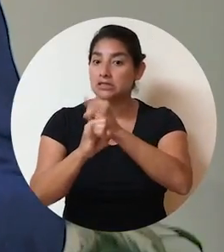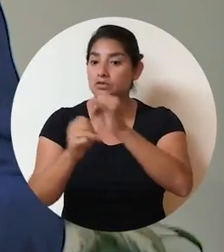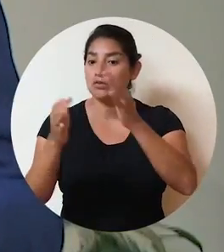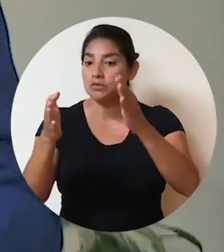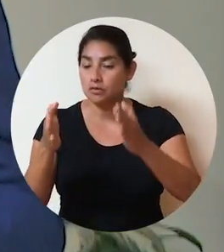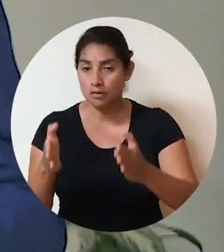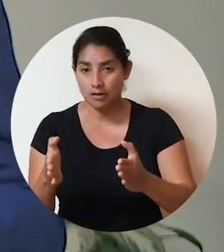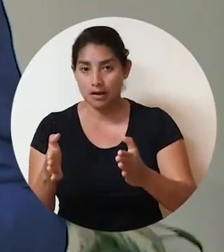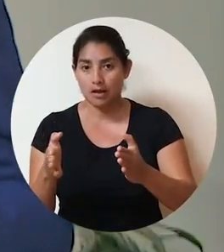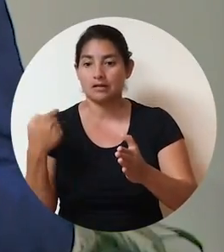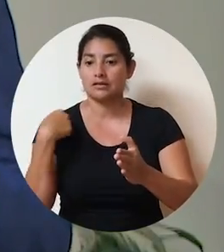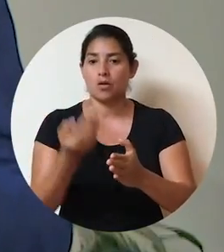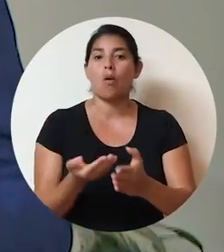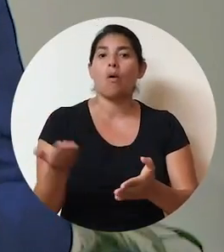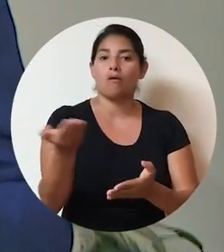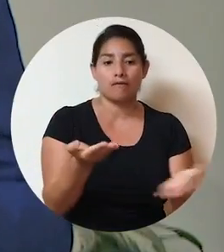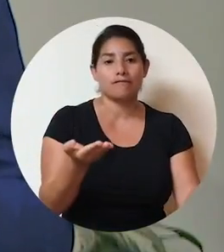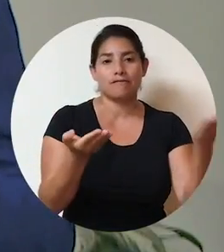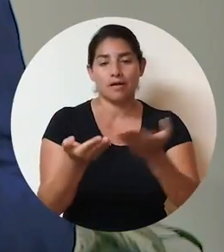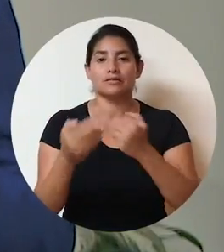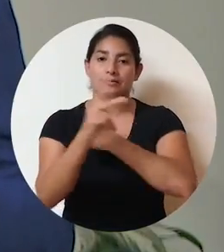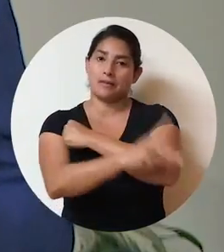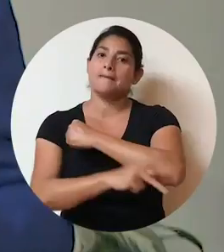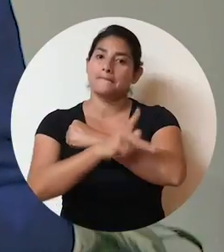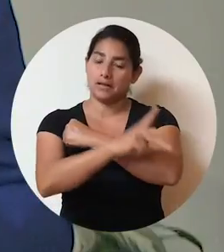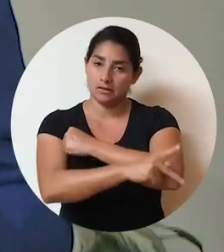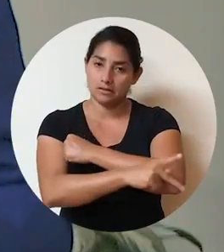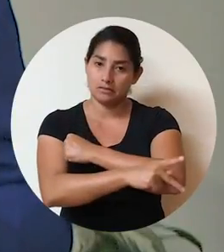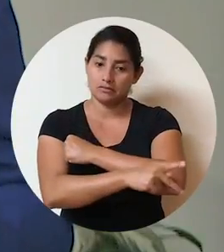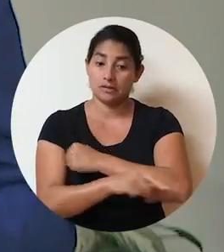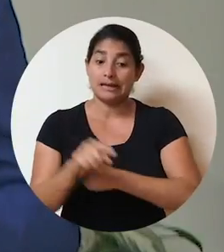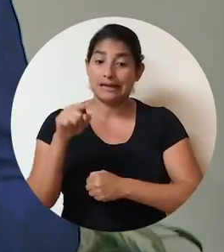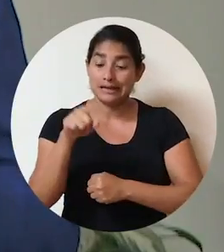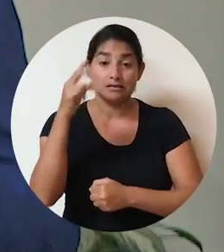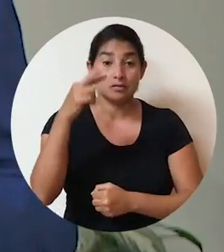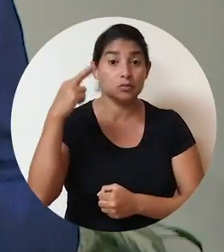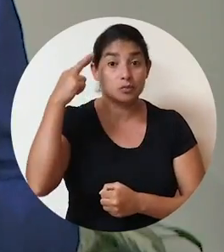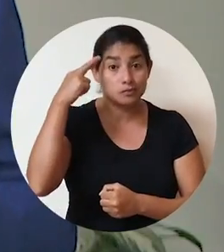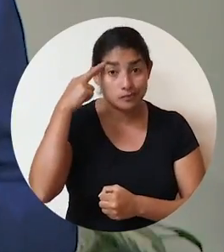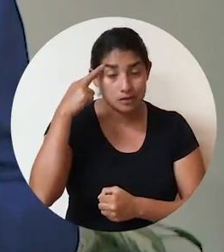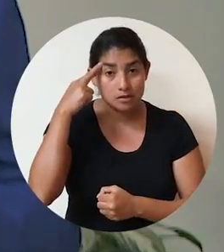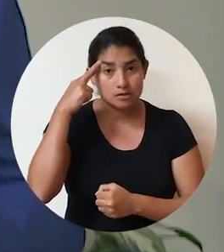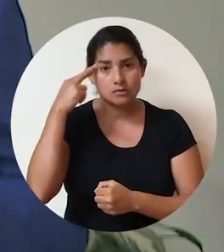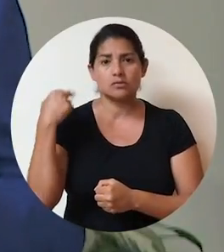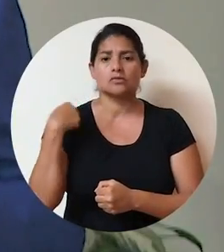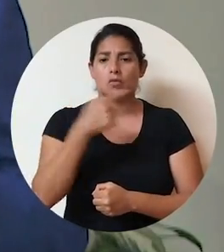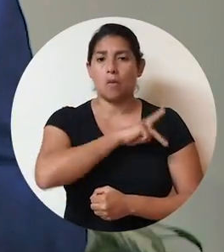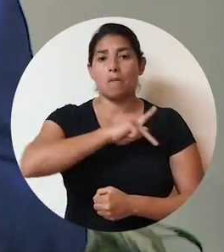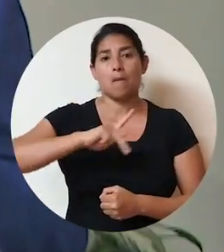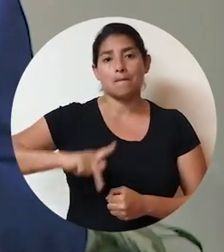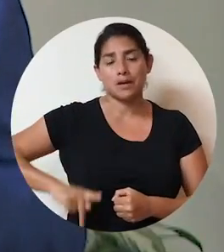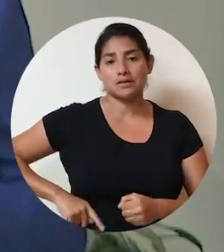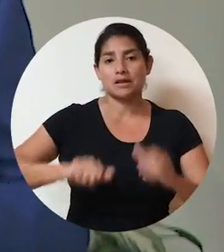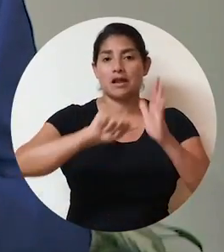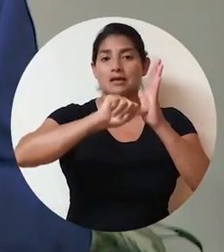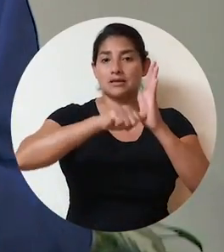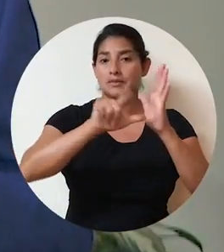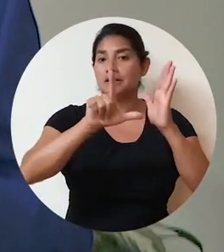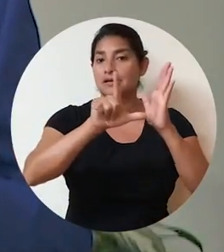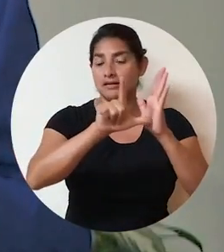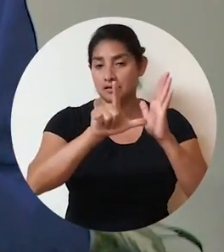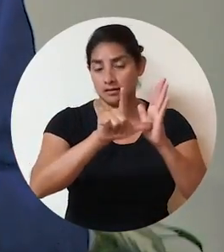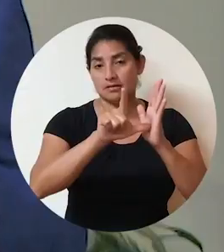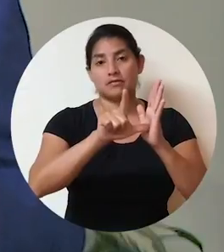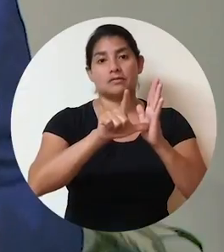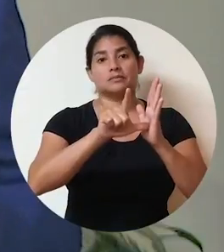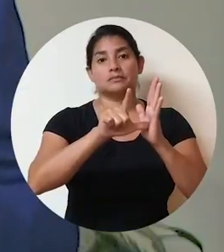institucionales que ofrece el país. Es por esto que como presidente de la